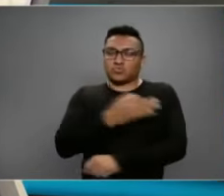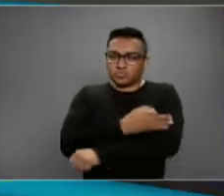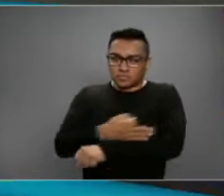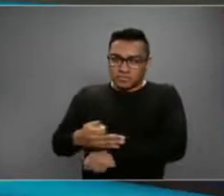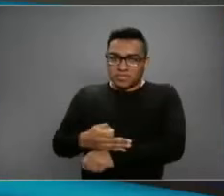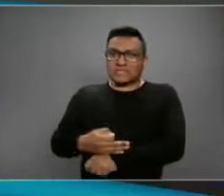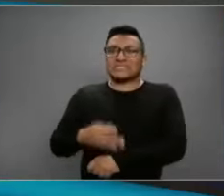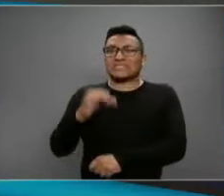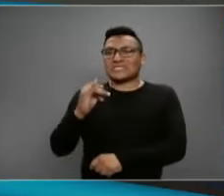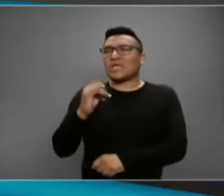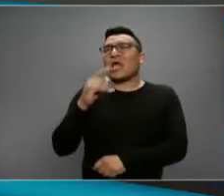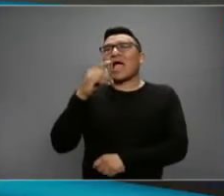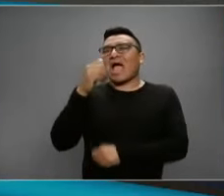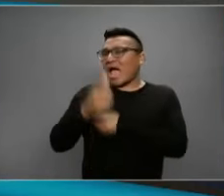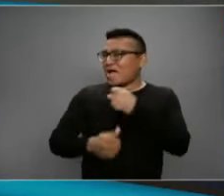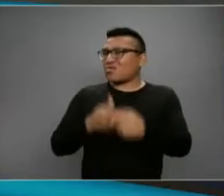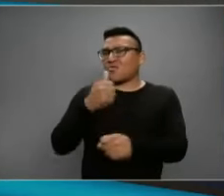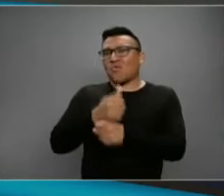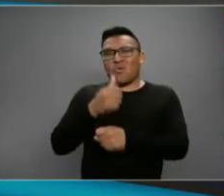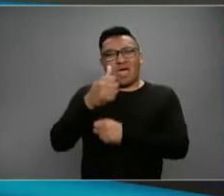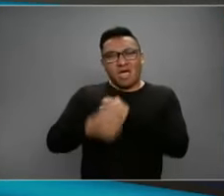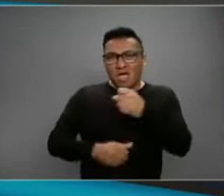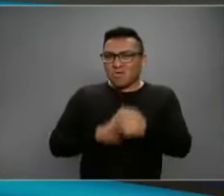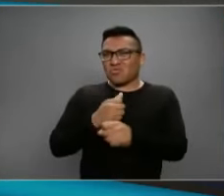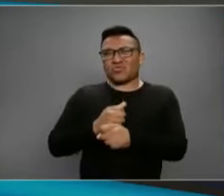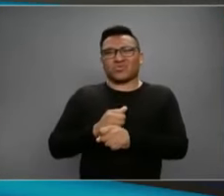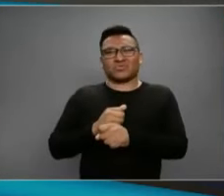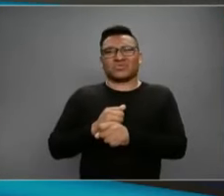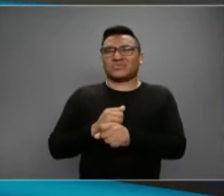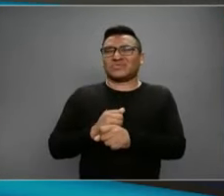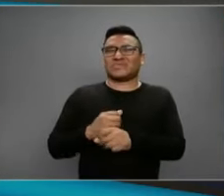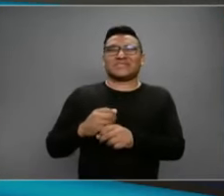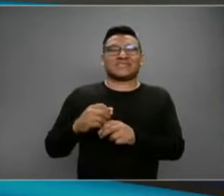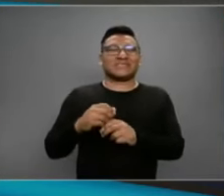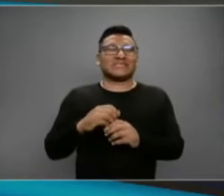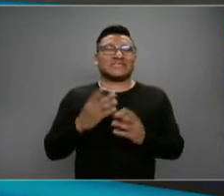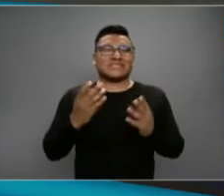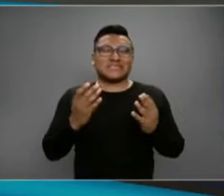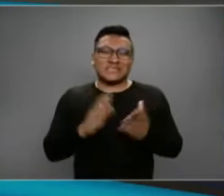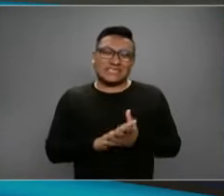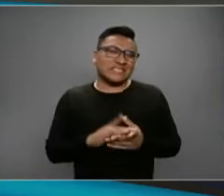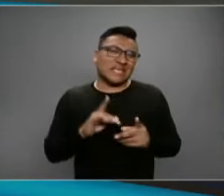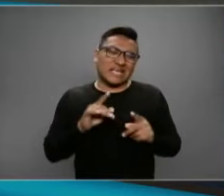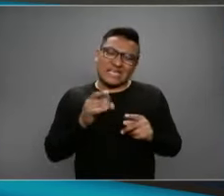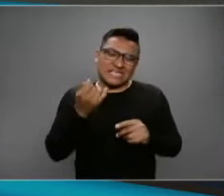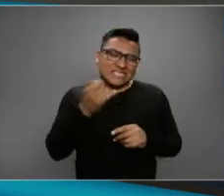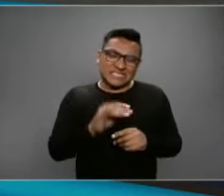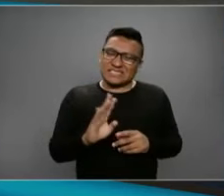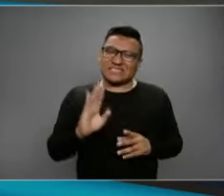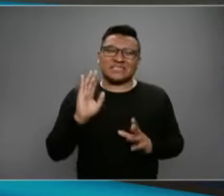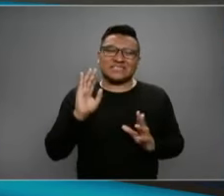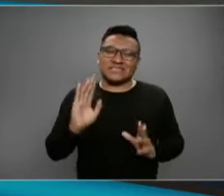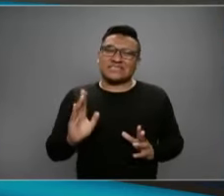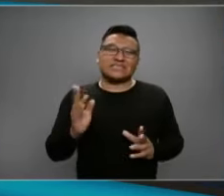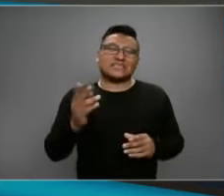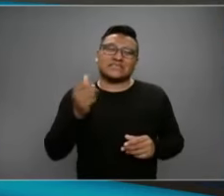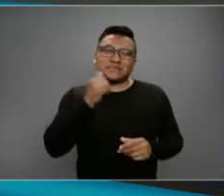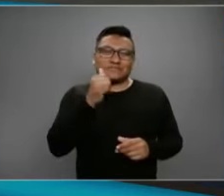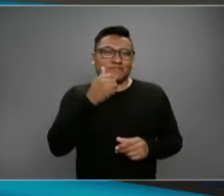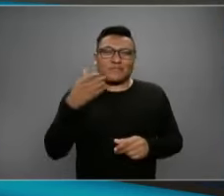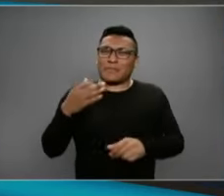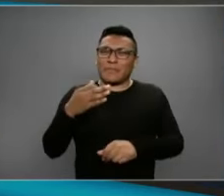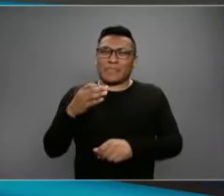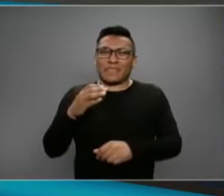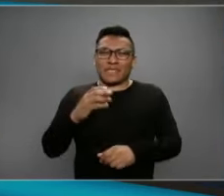año, en cada temporada invernal, tenemos múltiples infecciones por alguno de los coronavirus que